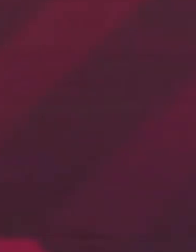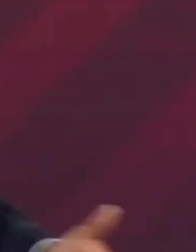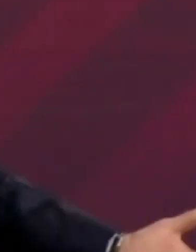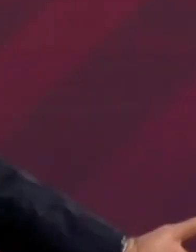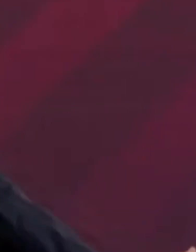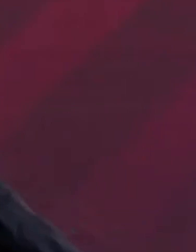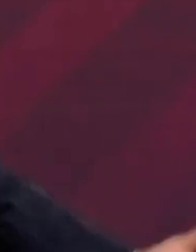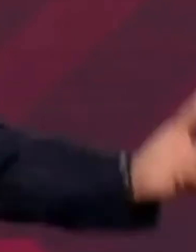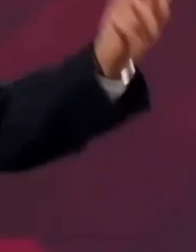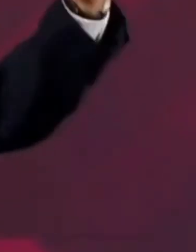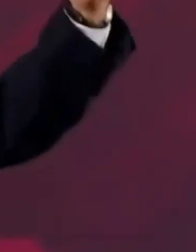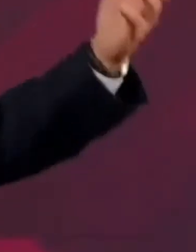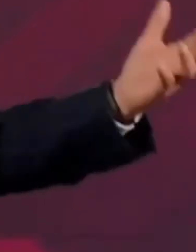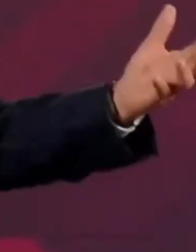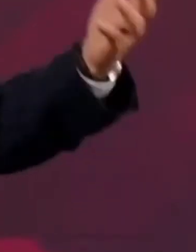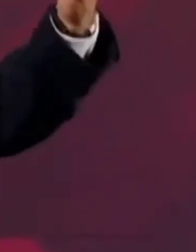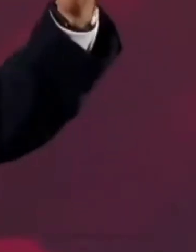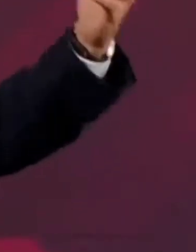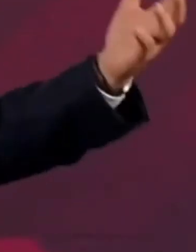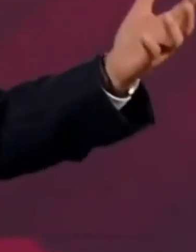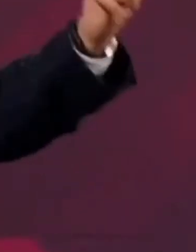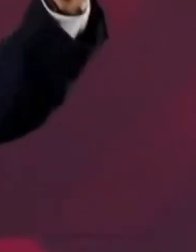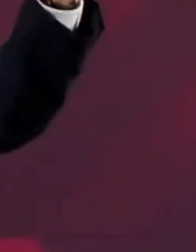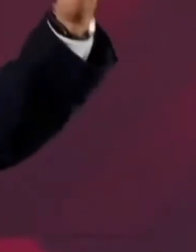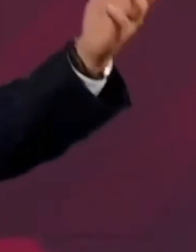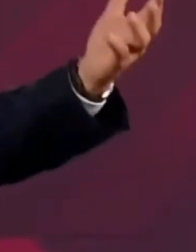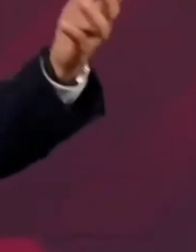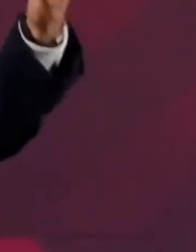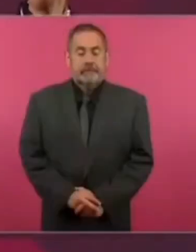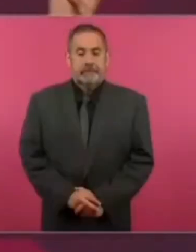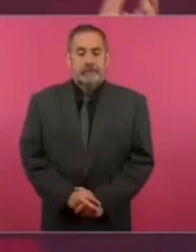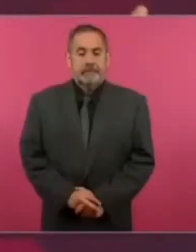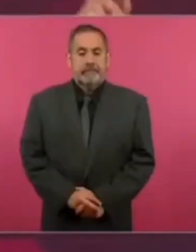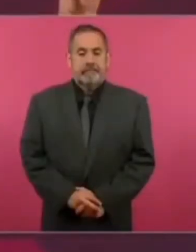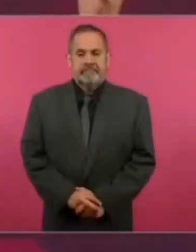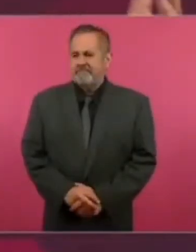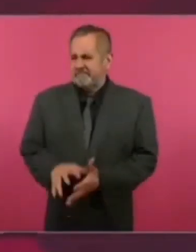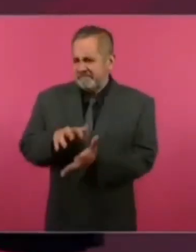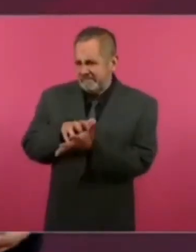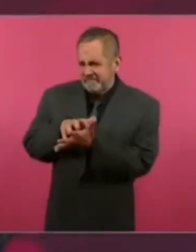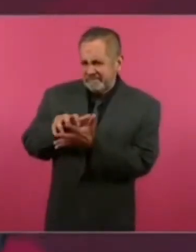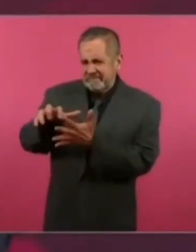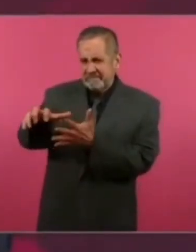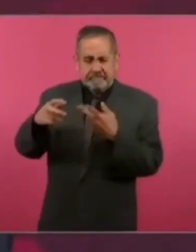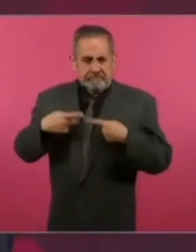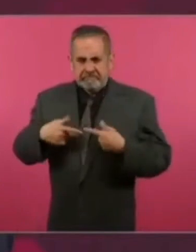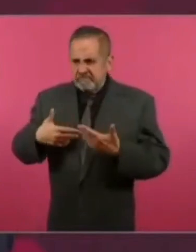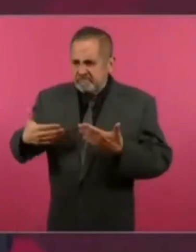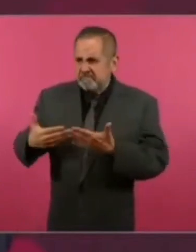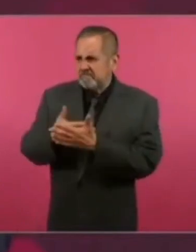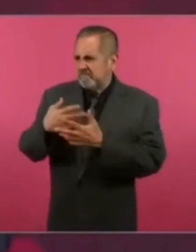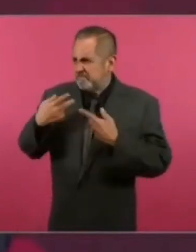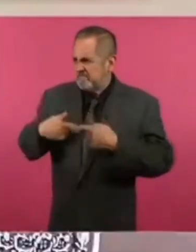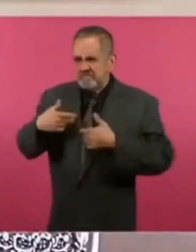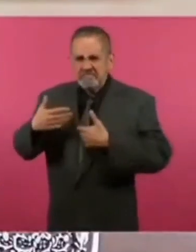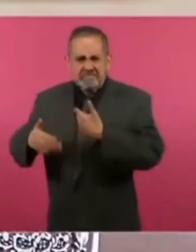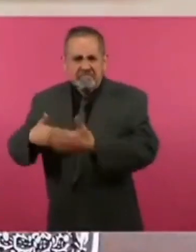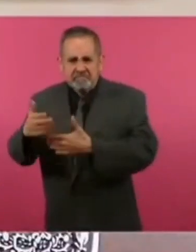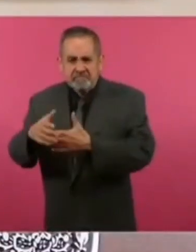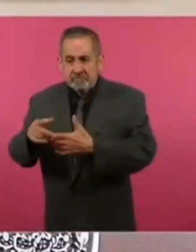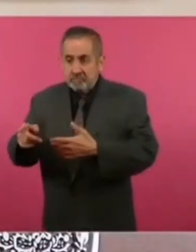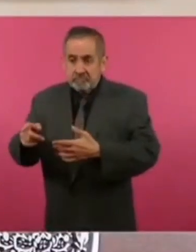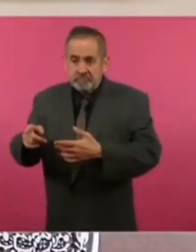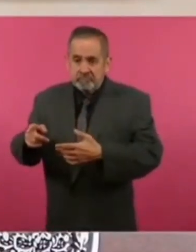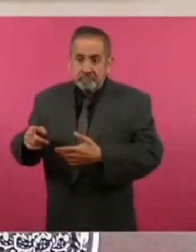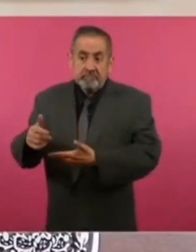Estamos hablando de millones de ciudadanos, de personas. Es un